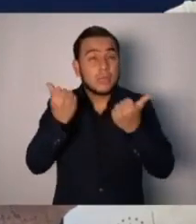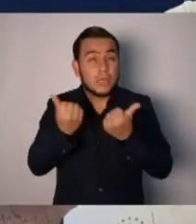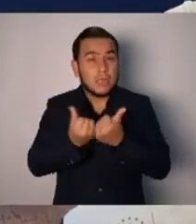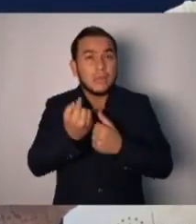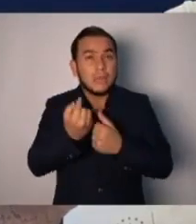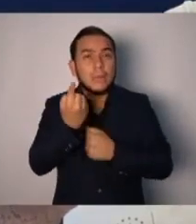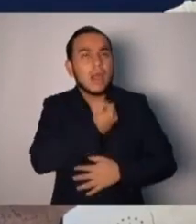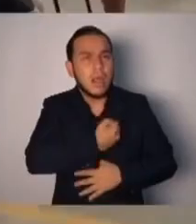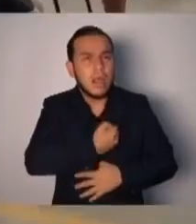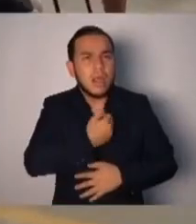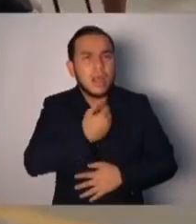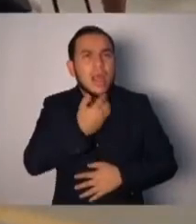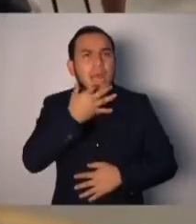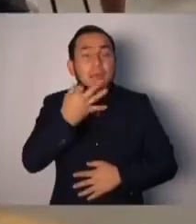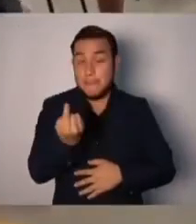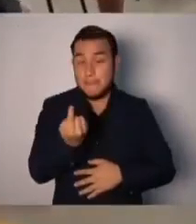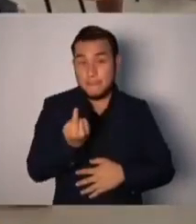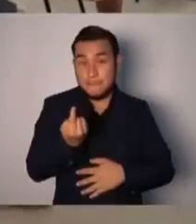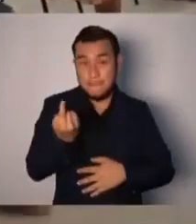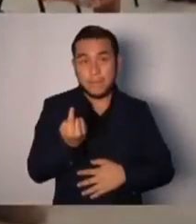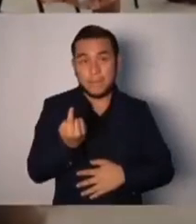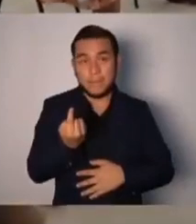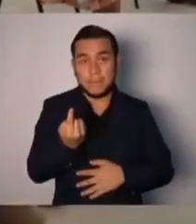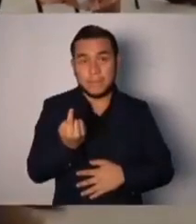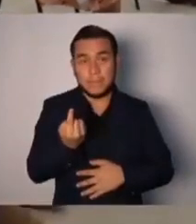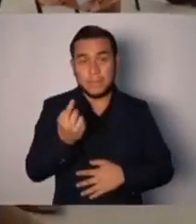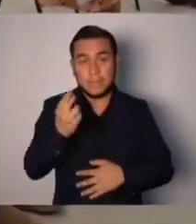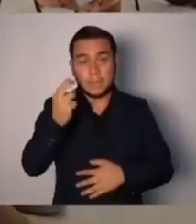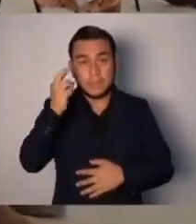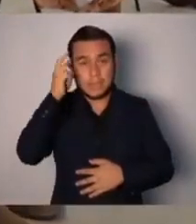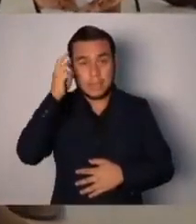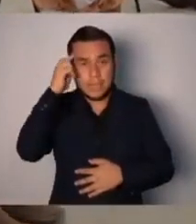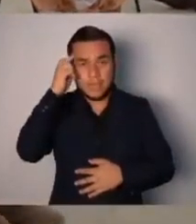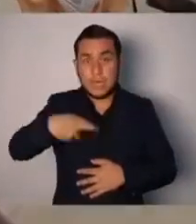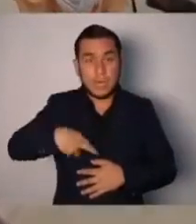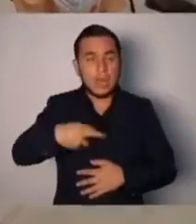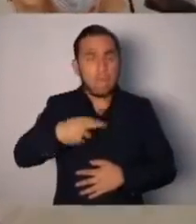Pero hay gente, sobre todo los que no son víctimas y ni siquiera son de acá.